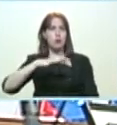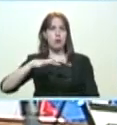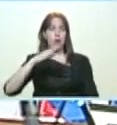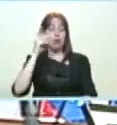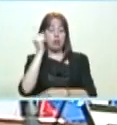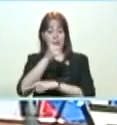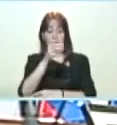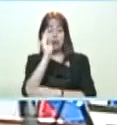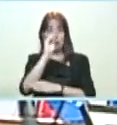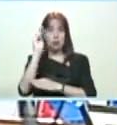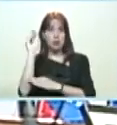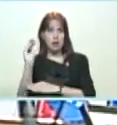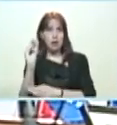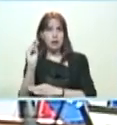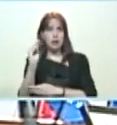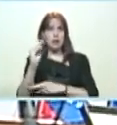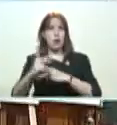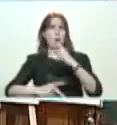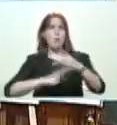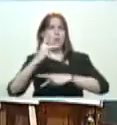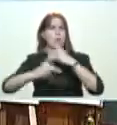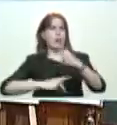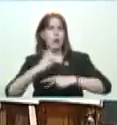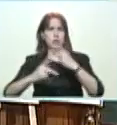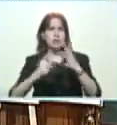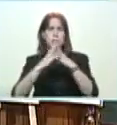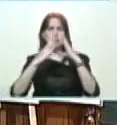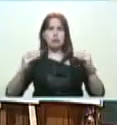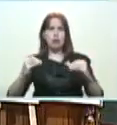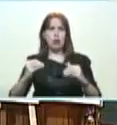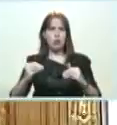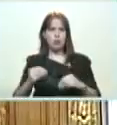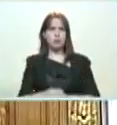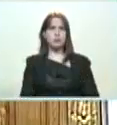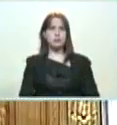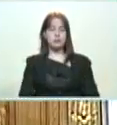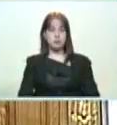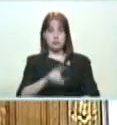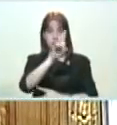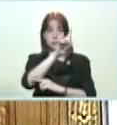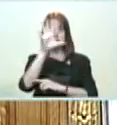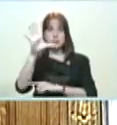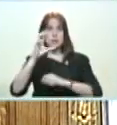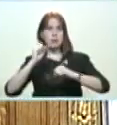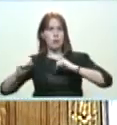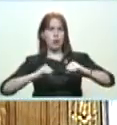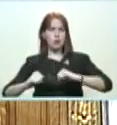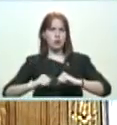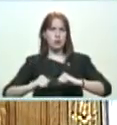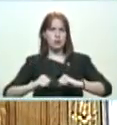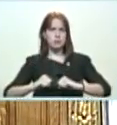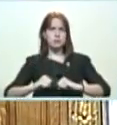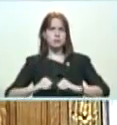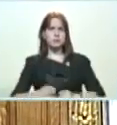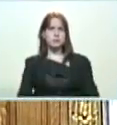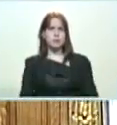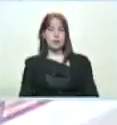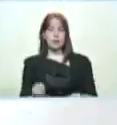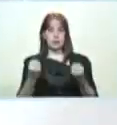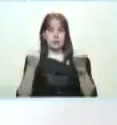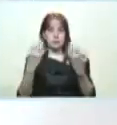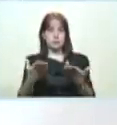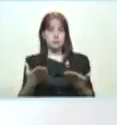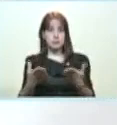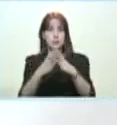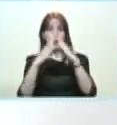que cuidar los procesos de abastecimiento y de precios. Aquí están los 15 motores. Yo se los entrego a